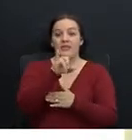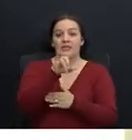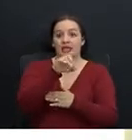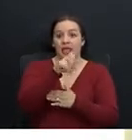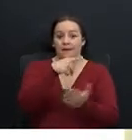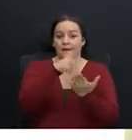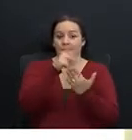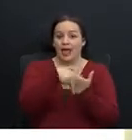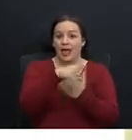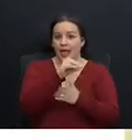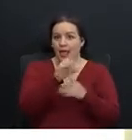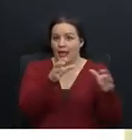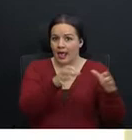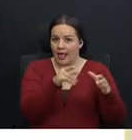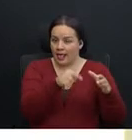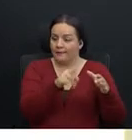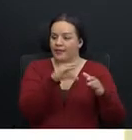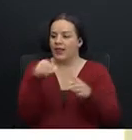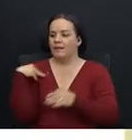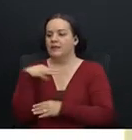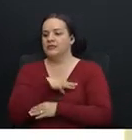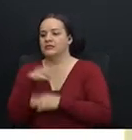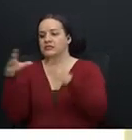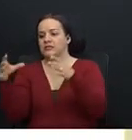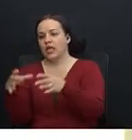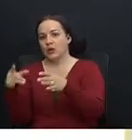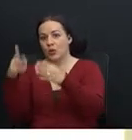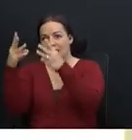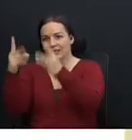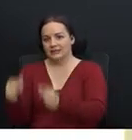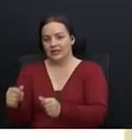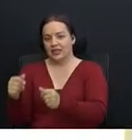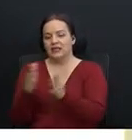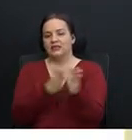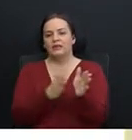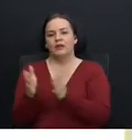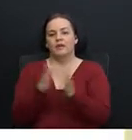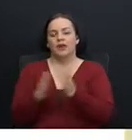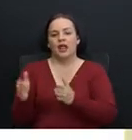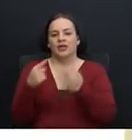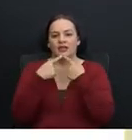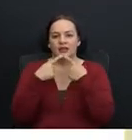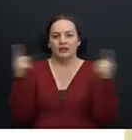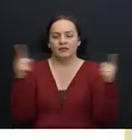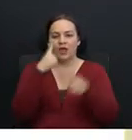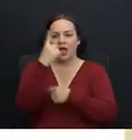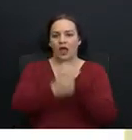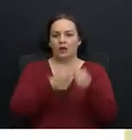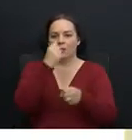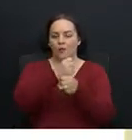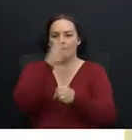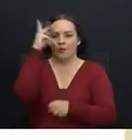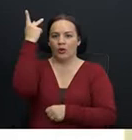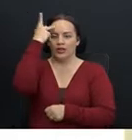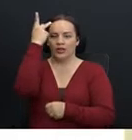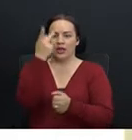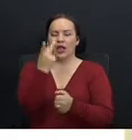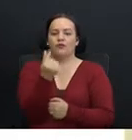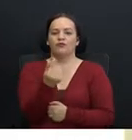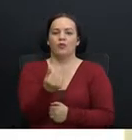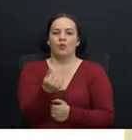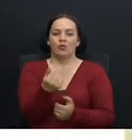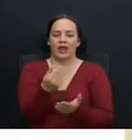Ministerio de Hacienda se prepare una declaración anual de la política de remuneración que deberá